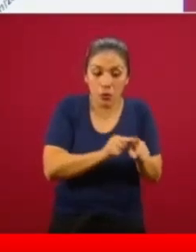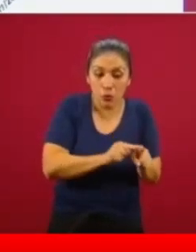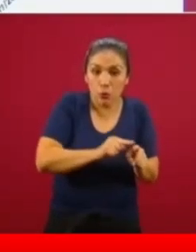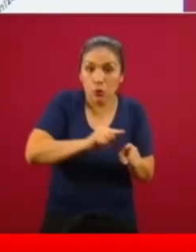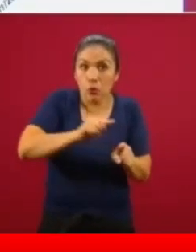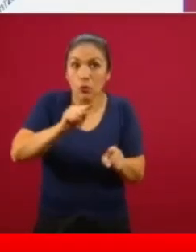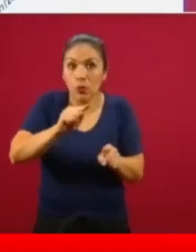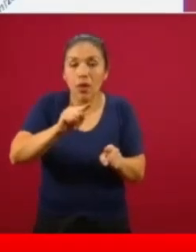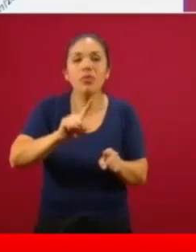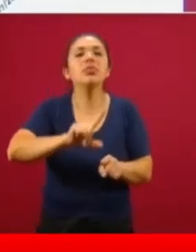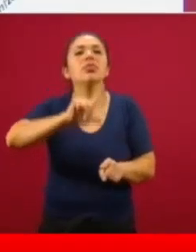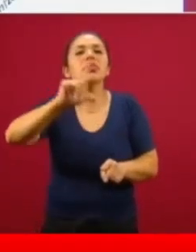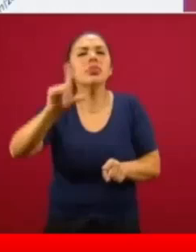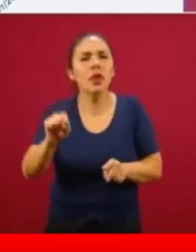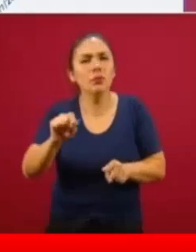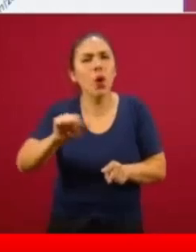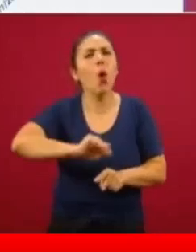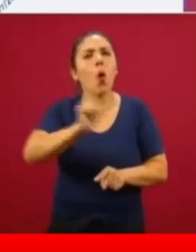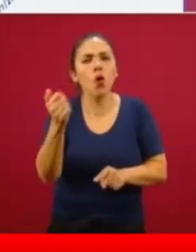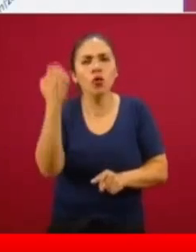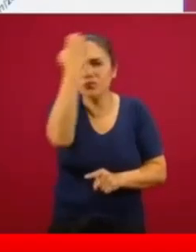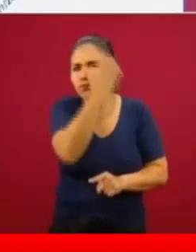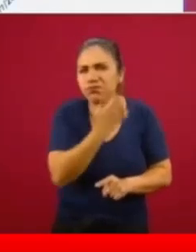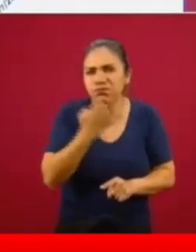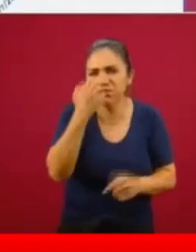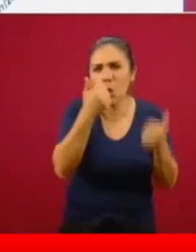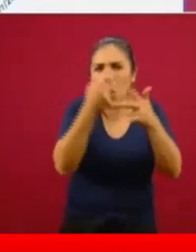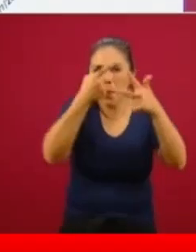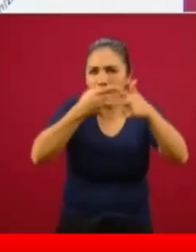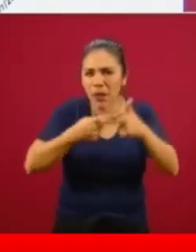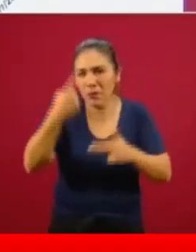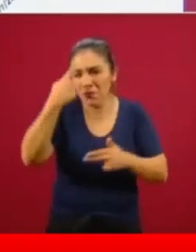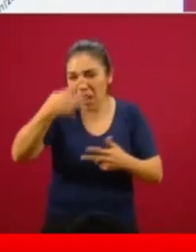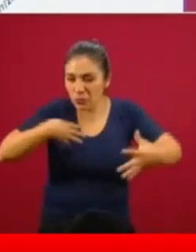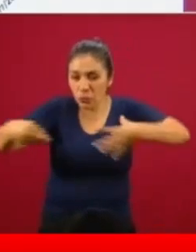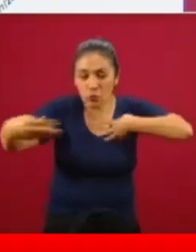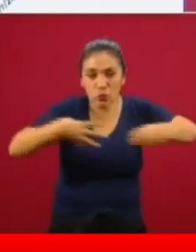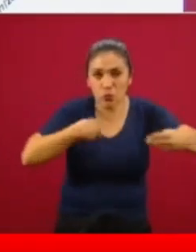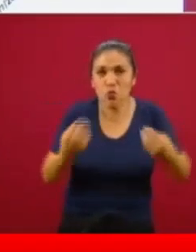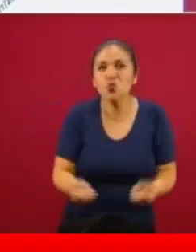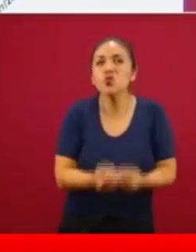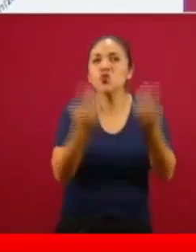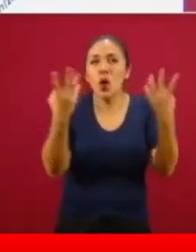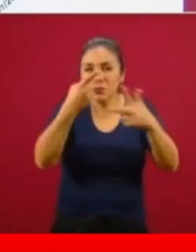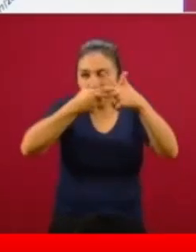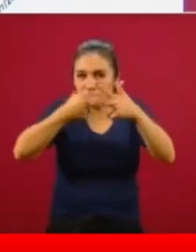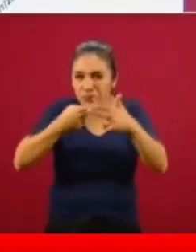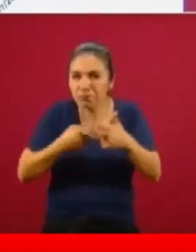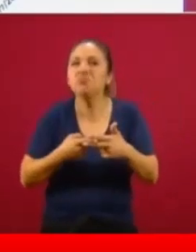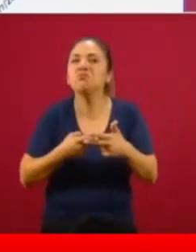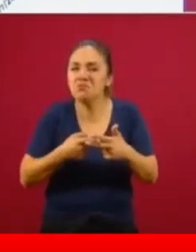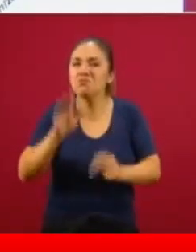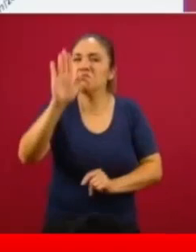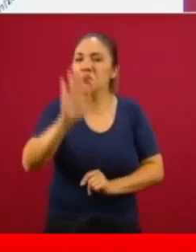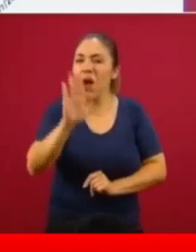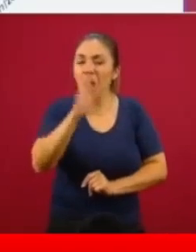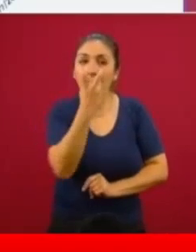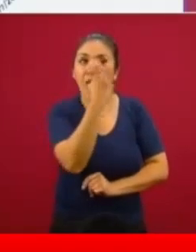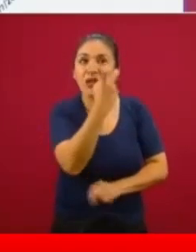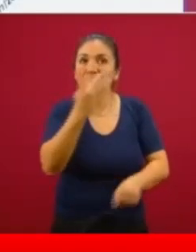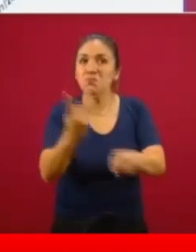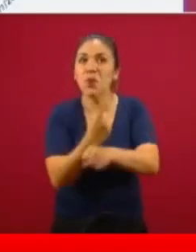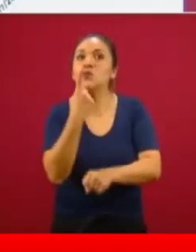después, con un modelo matemático de transmisión, pudieron predecir que esto es lo que habría